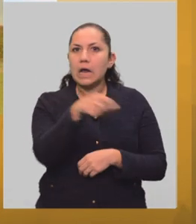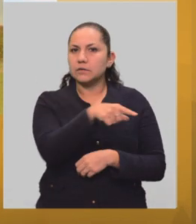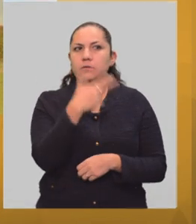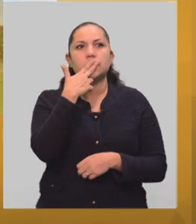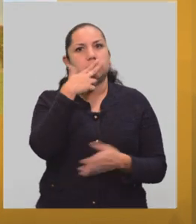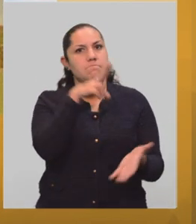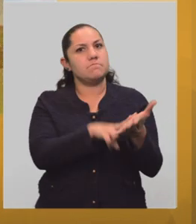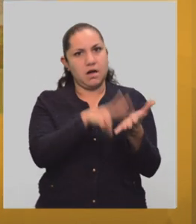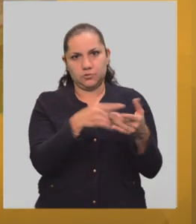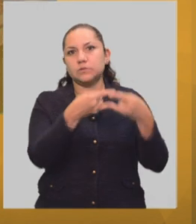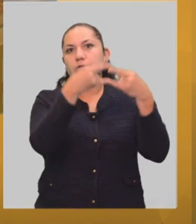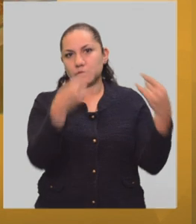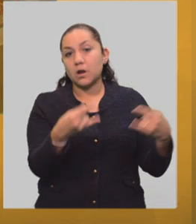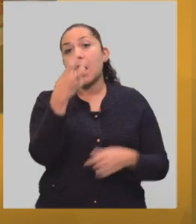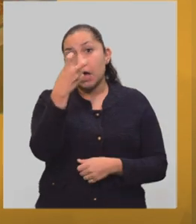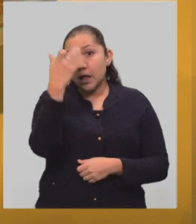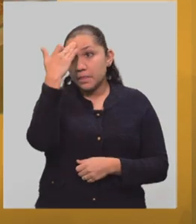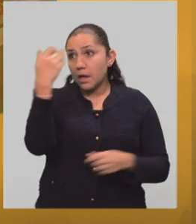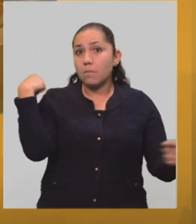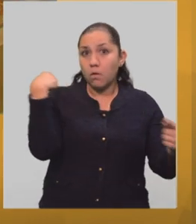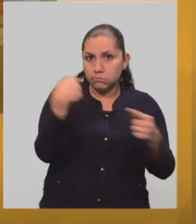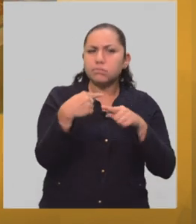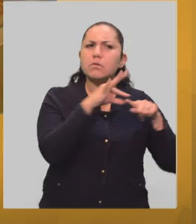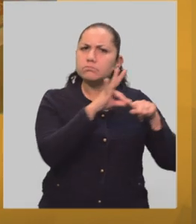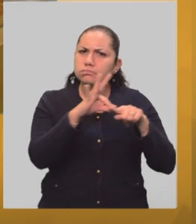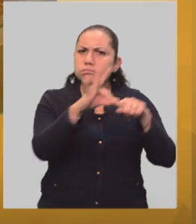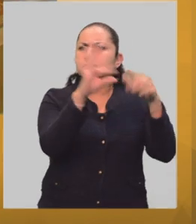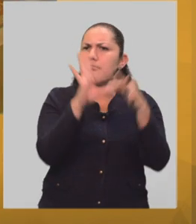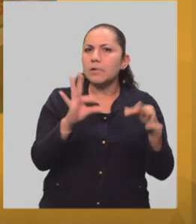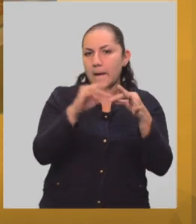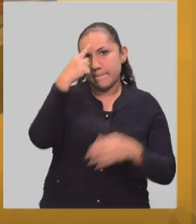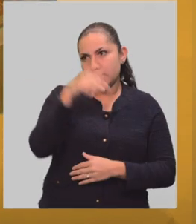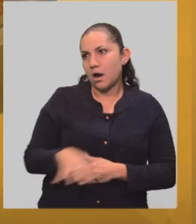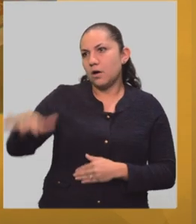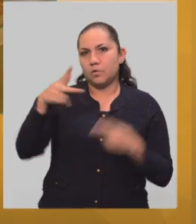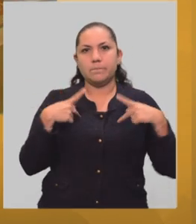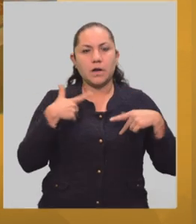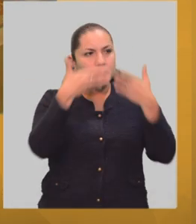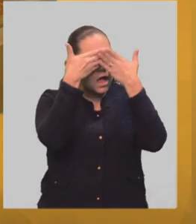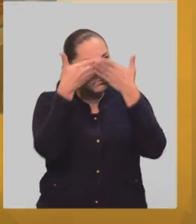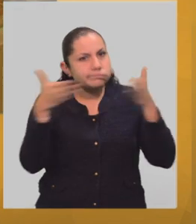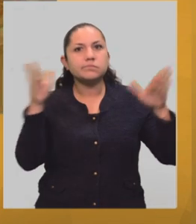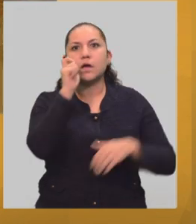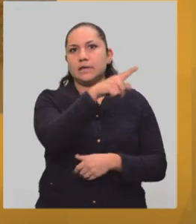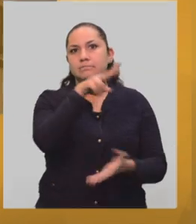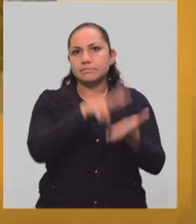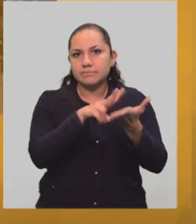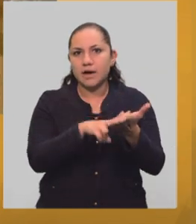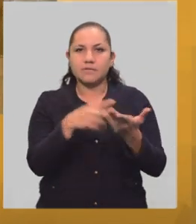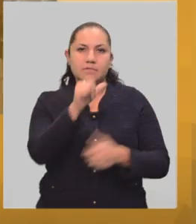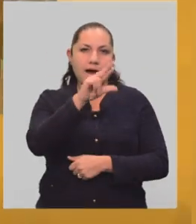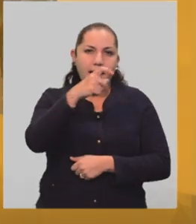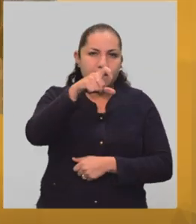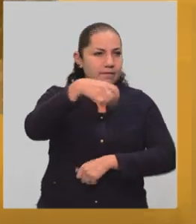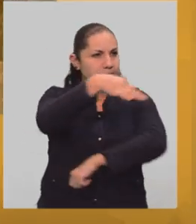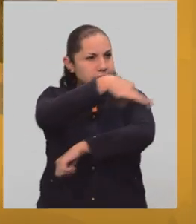el Programa de Visitas Guiadas, que tiene como objetivo dar a conocer sus recintos culturales y su valor en la arquitectura, el urbanismo y el diseño